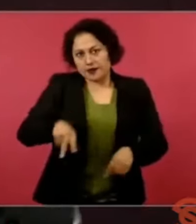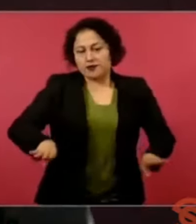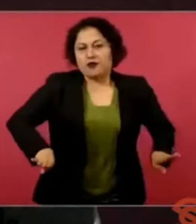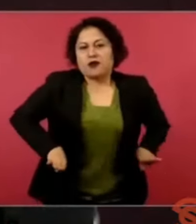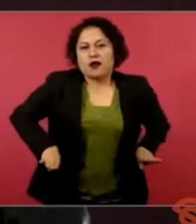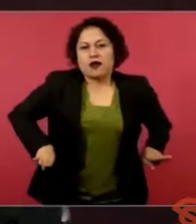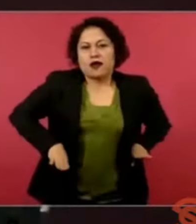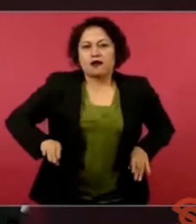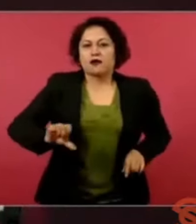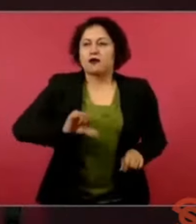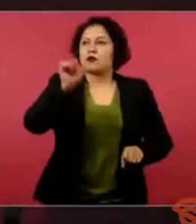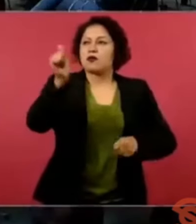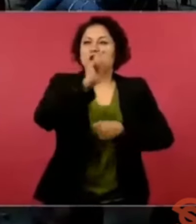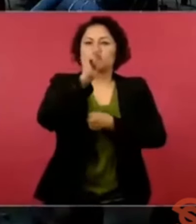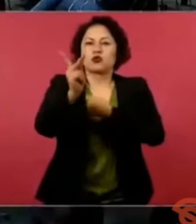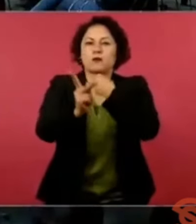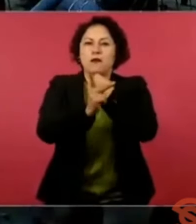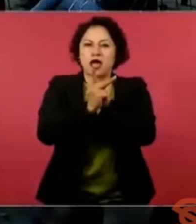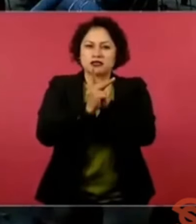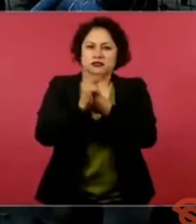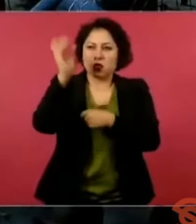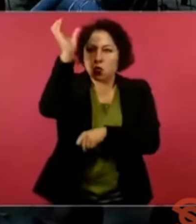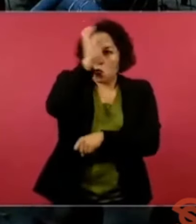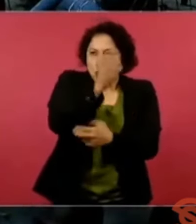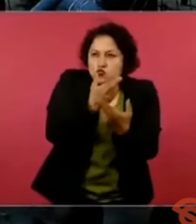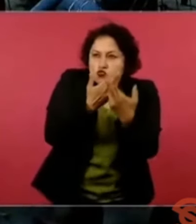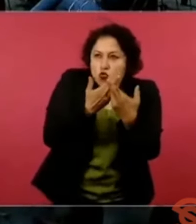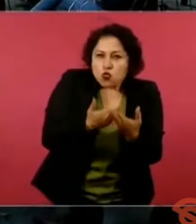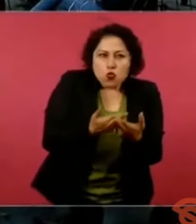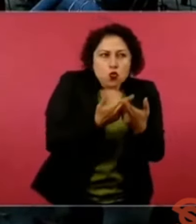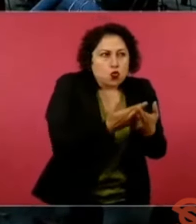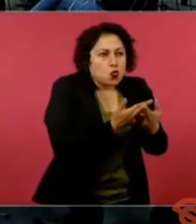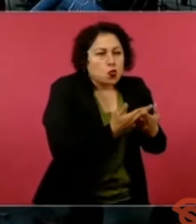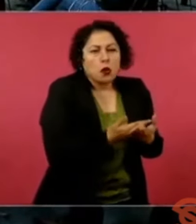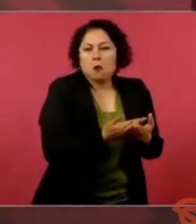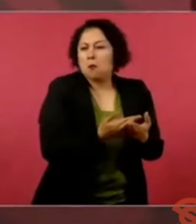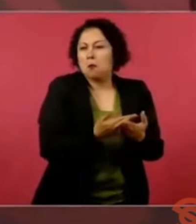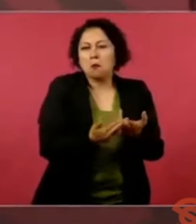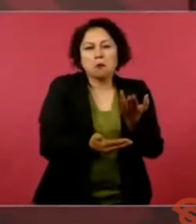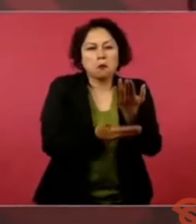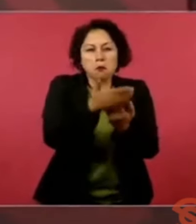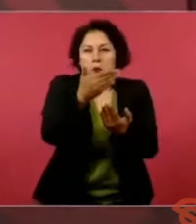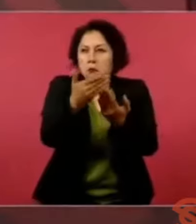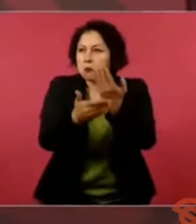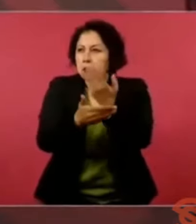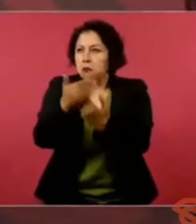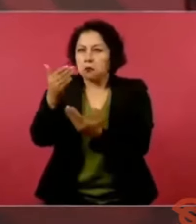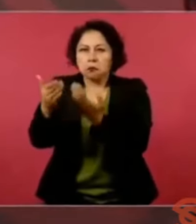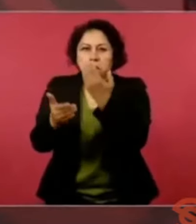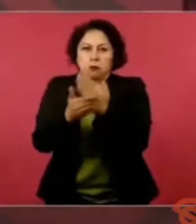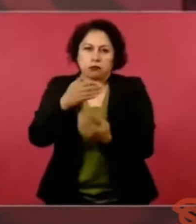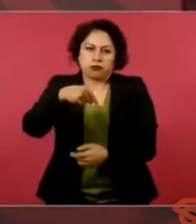los que son potencia cultural en el mundo como México.